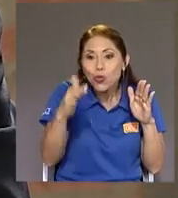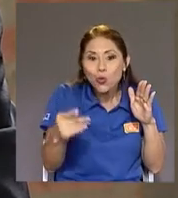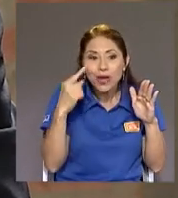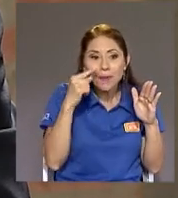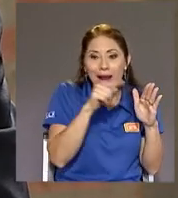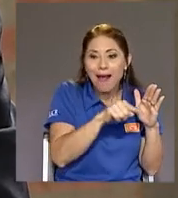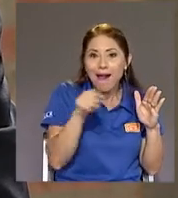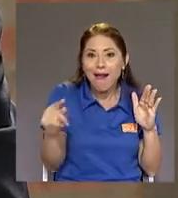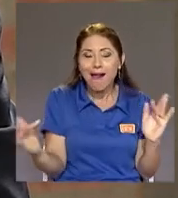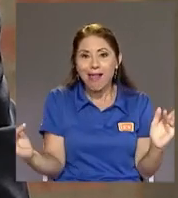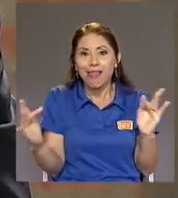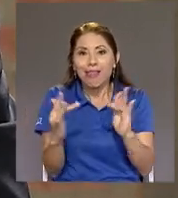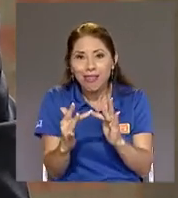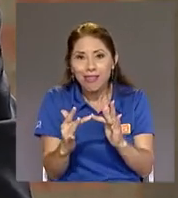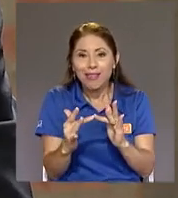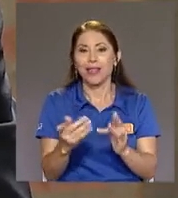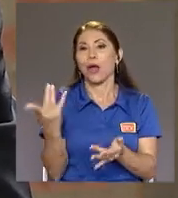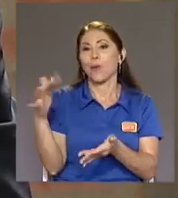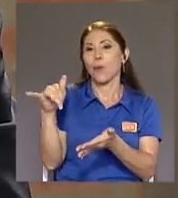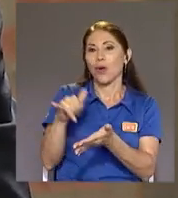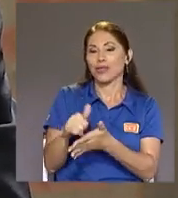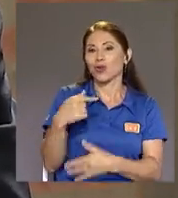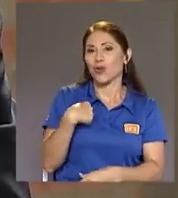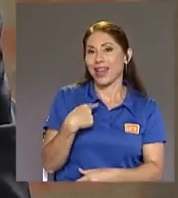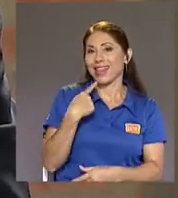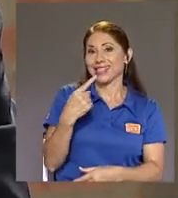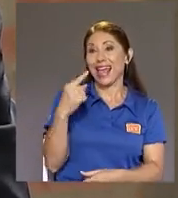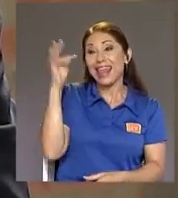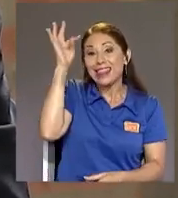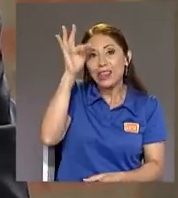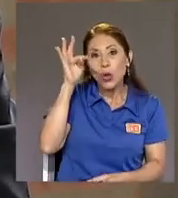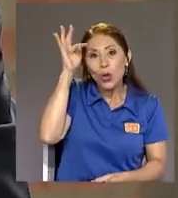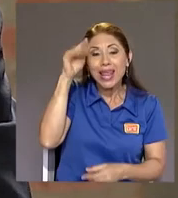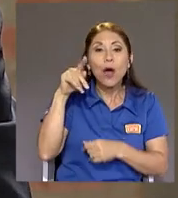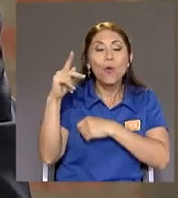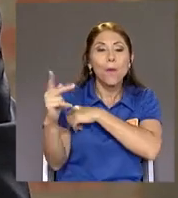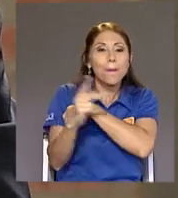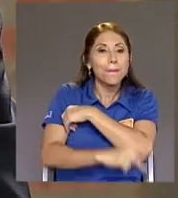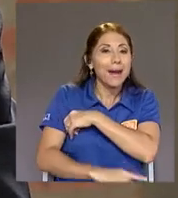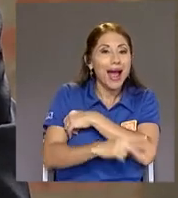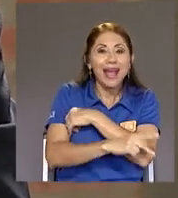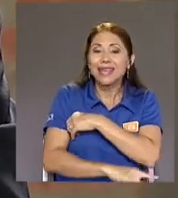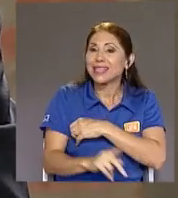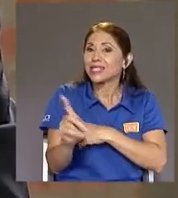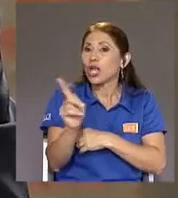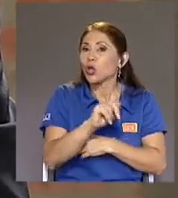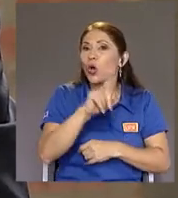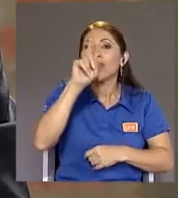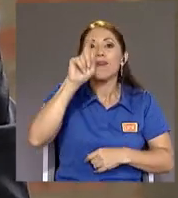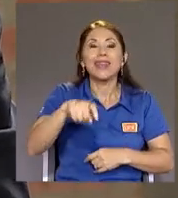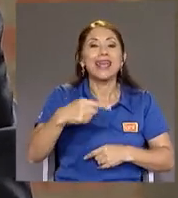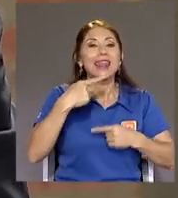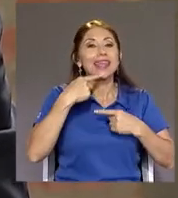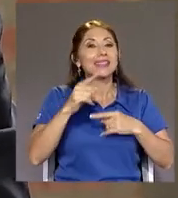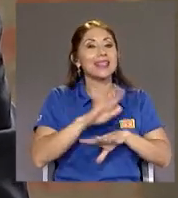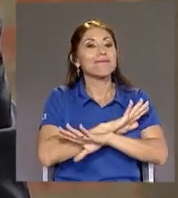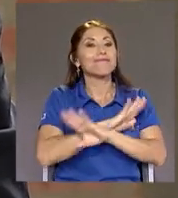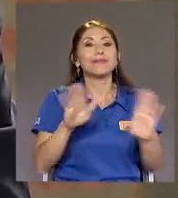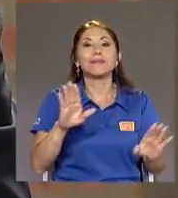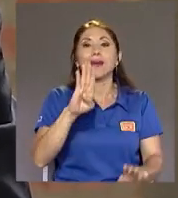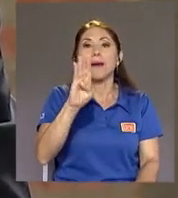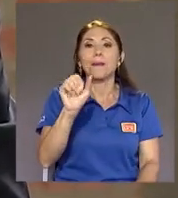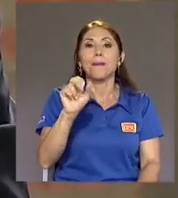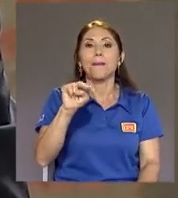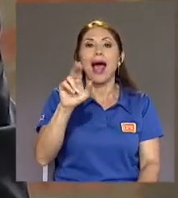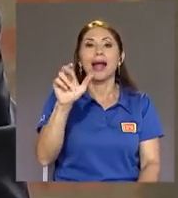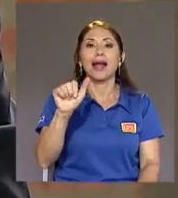eso Le decía Que en la teoría Un país No debería Ser capaz De declararse En bancarrota En su propia moneda